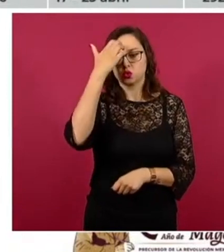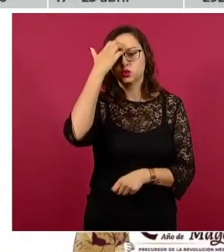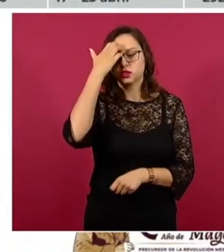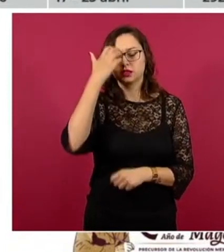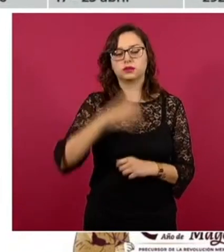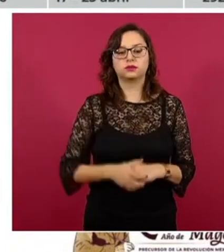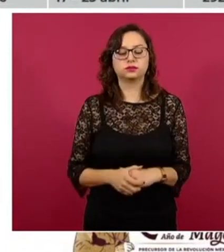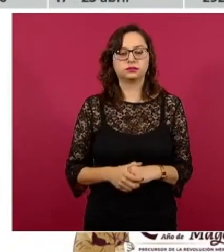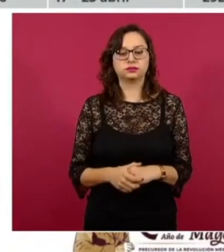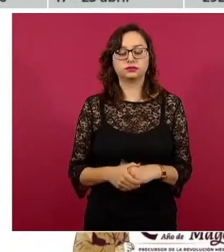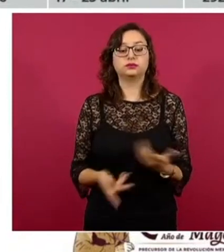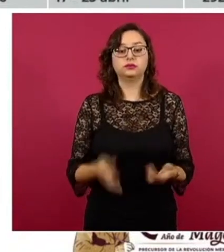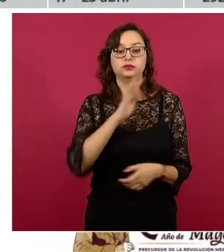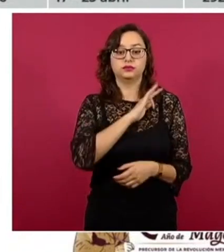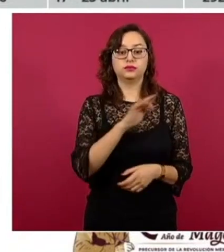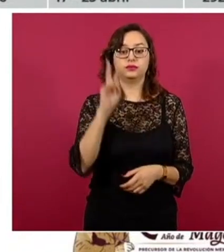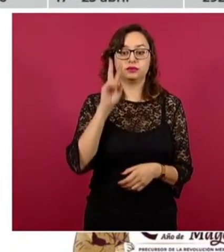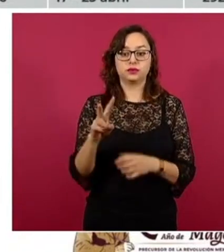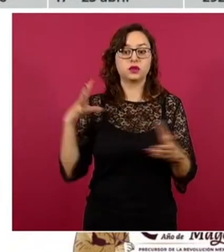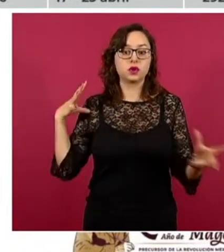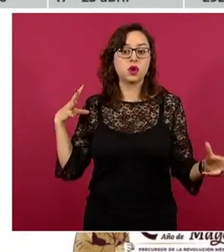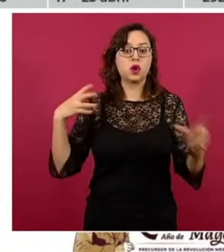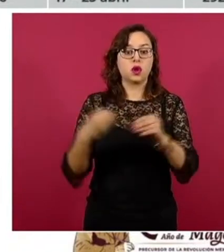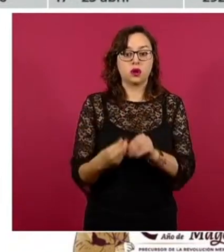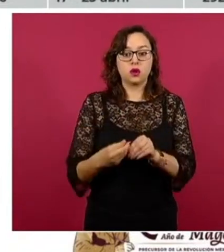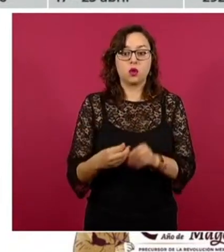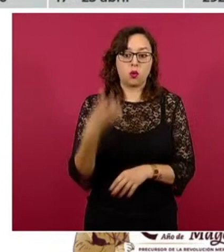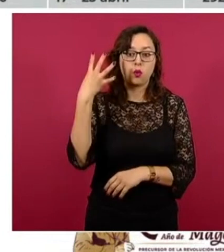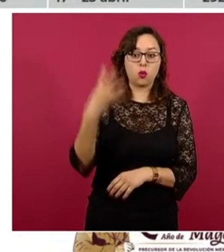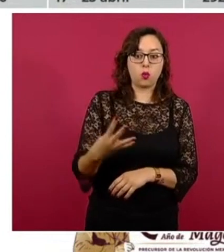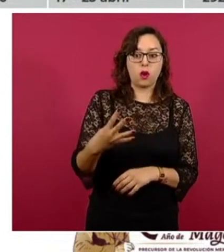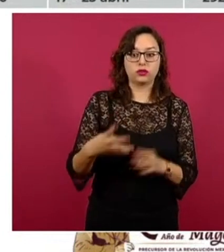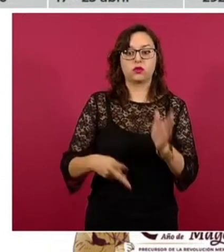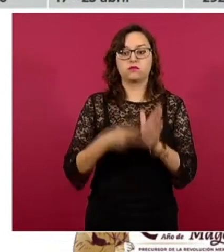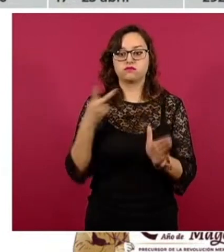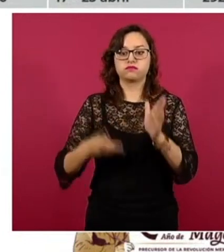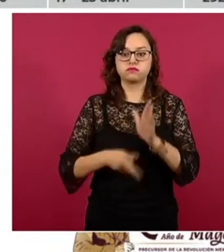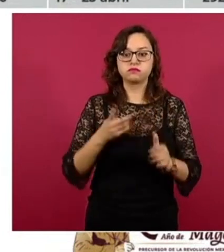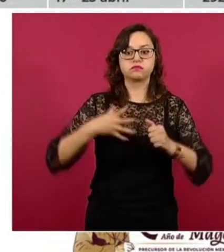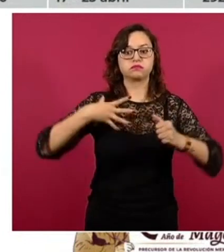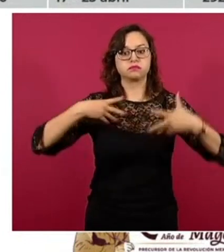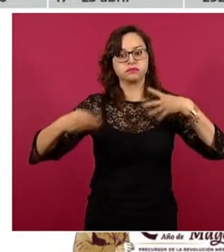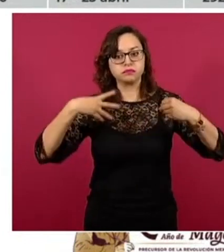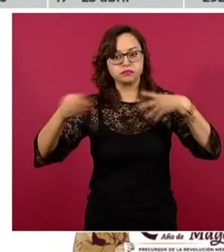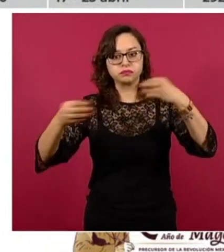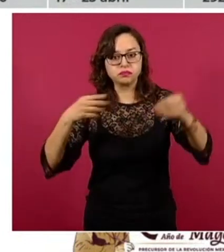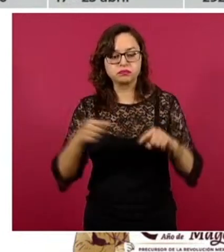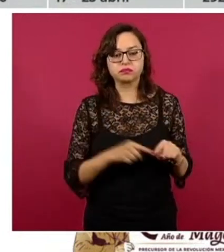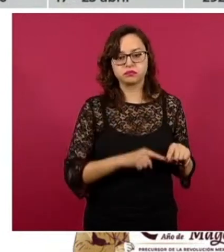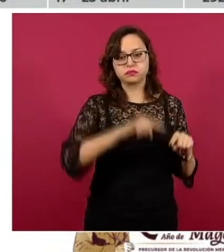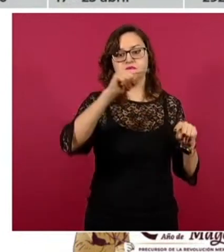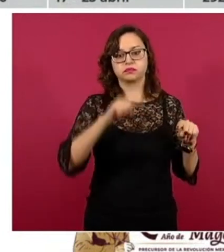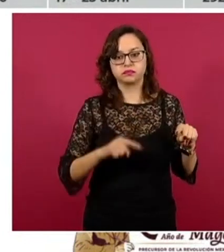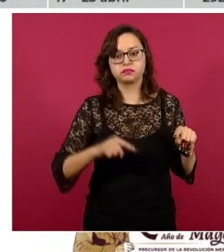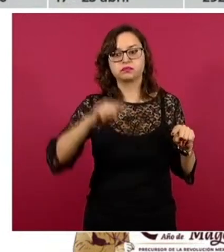Y lo que vemos es que, característicamente, en México se presentaron estas cuatro olas o cuatro ciclos o cuatro picos epidémicos.